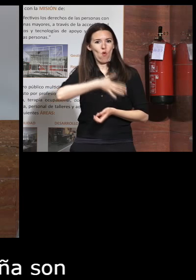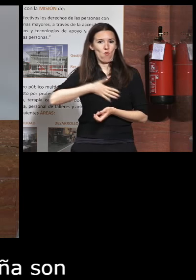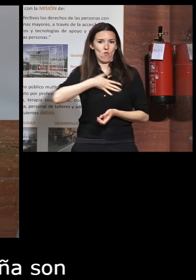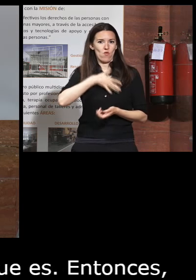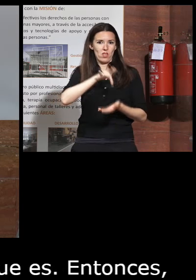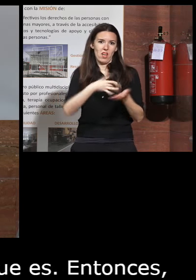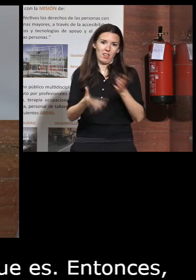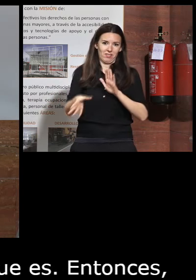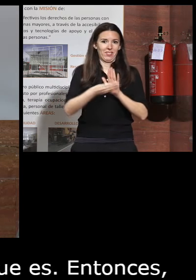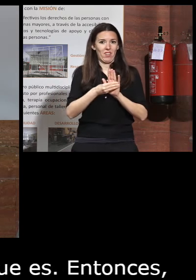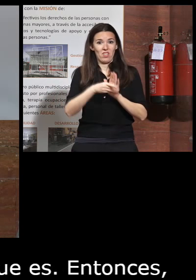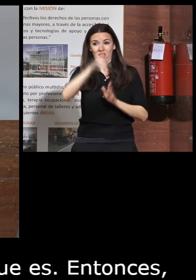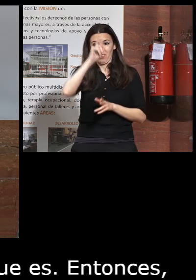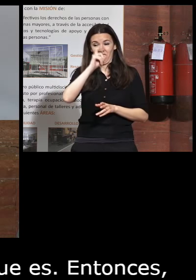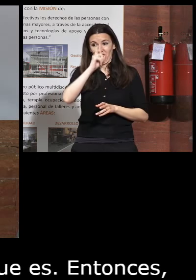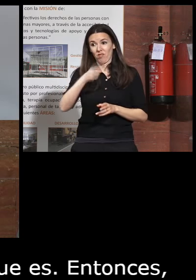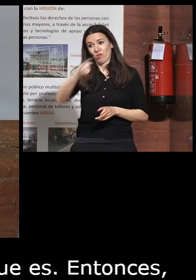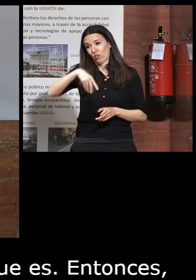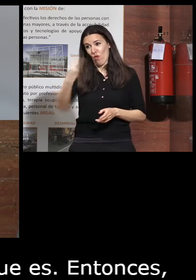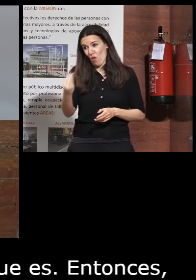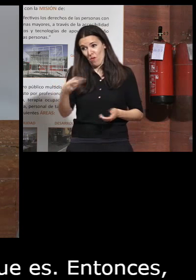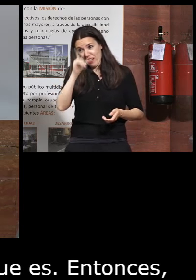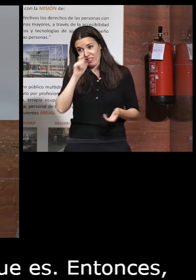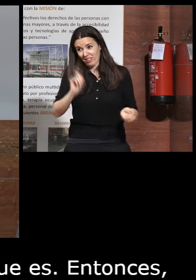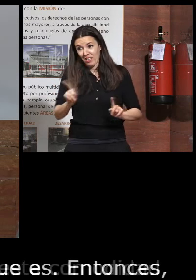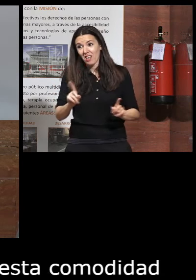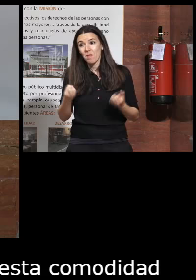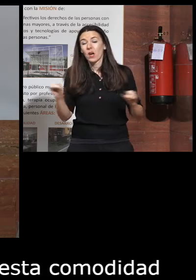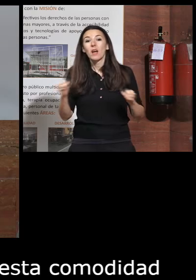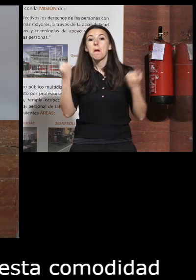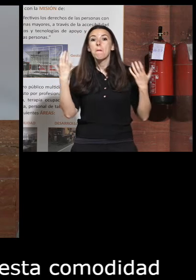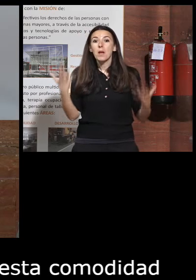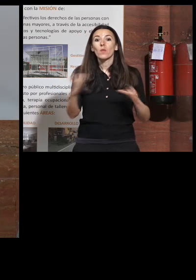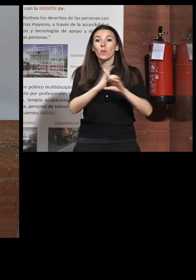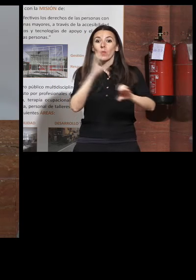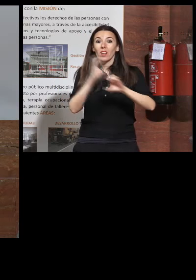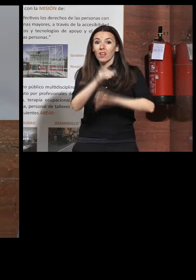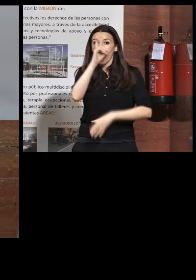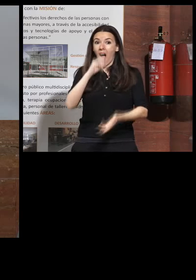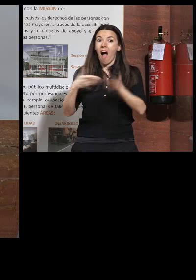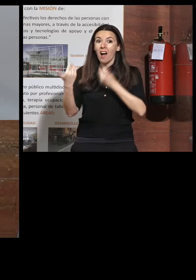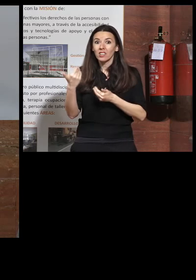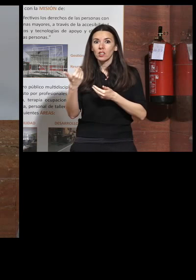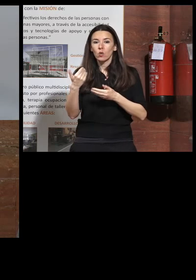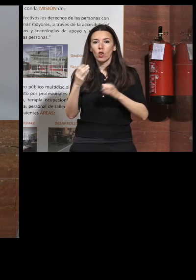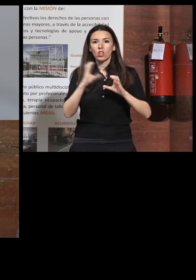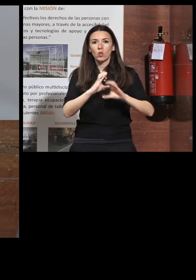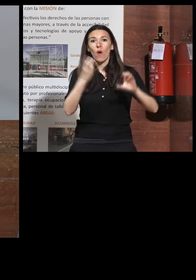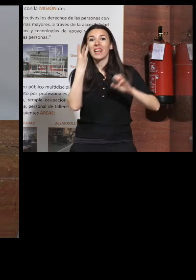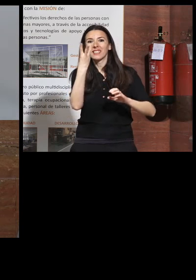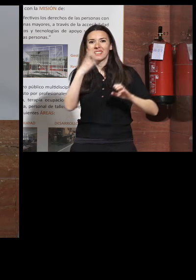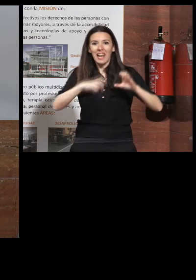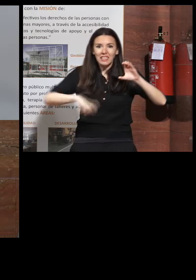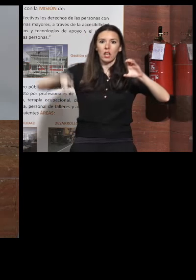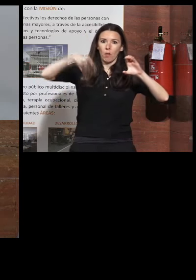añadida porque acordaros claro muchos sois muy jovencitos pero los autobuses que había entonces eran tres escaleras